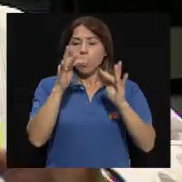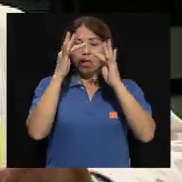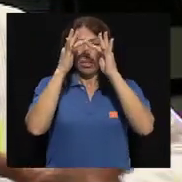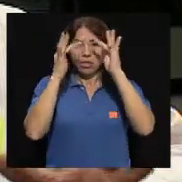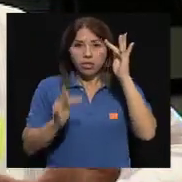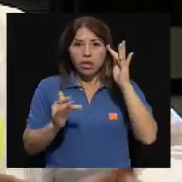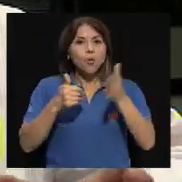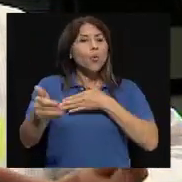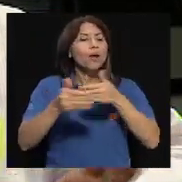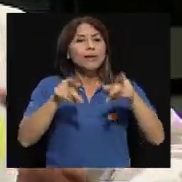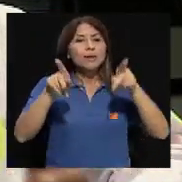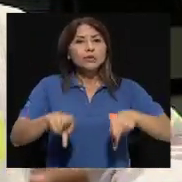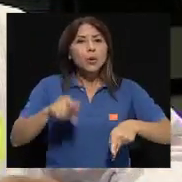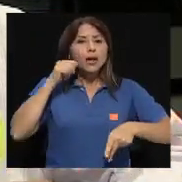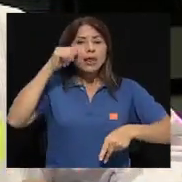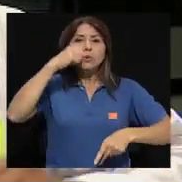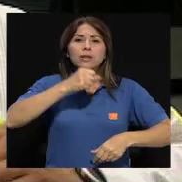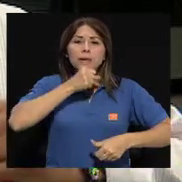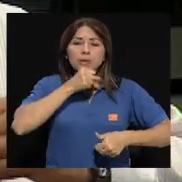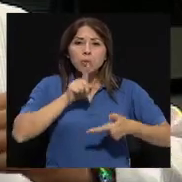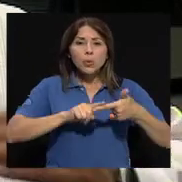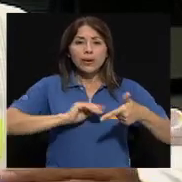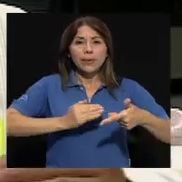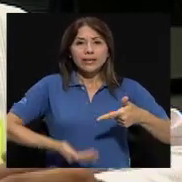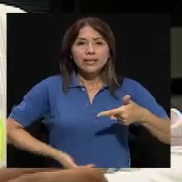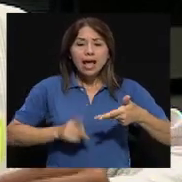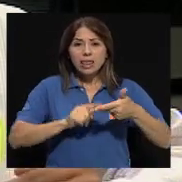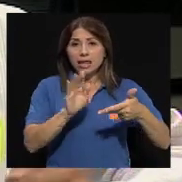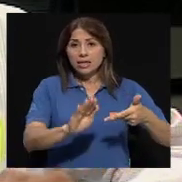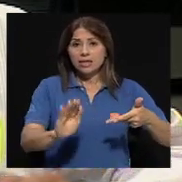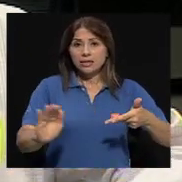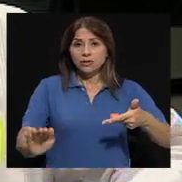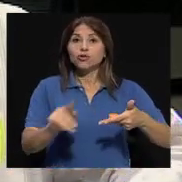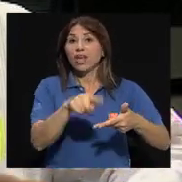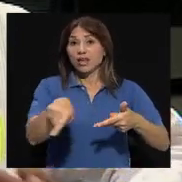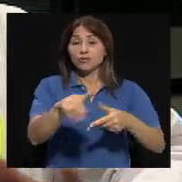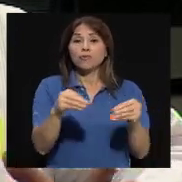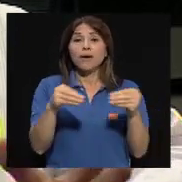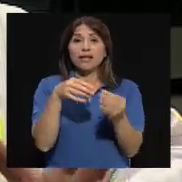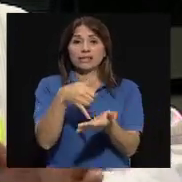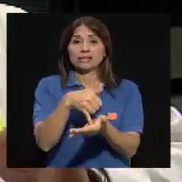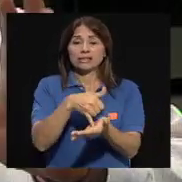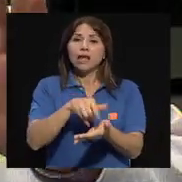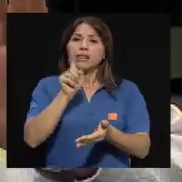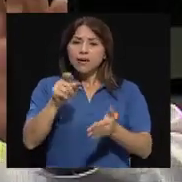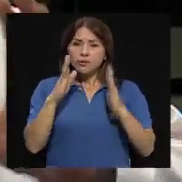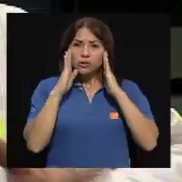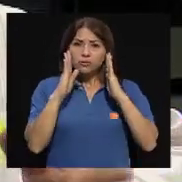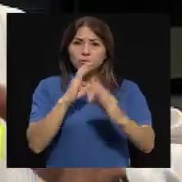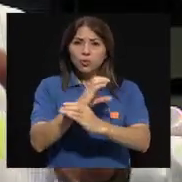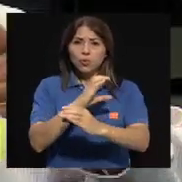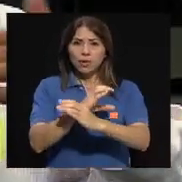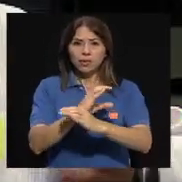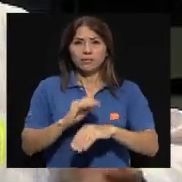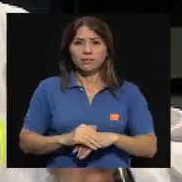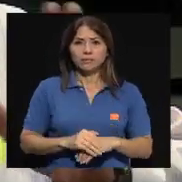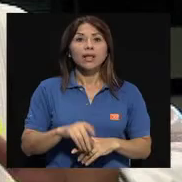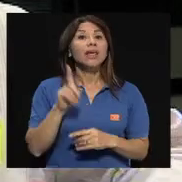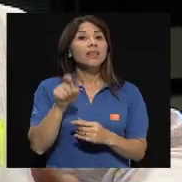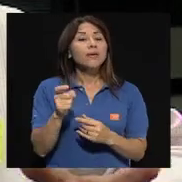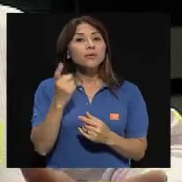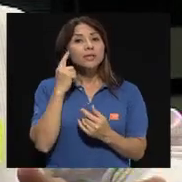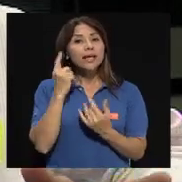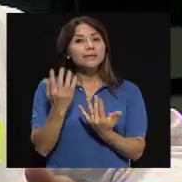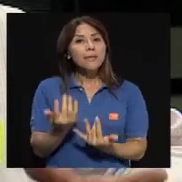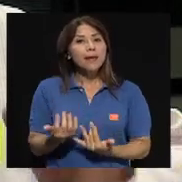embarazadas, pues, es población vulnerable, tenemos que tenerle mucho cuidado y esperar a ver los síntomas, no